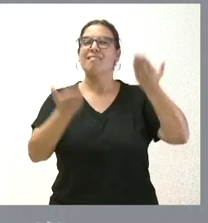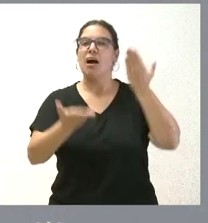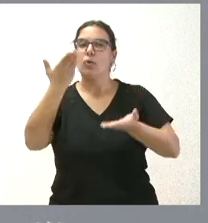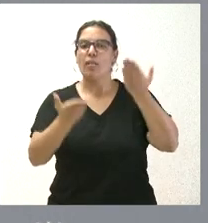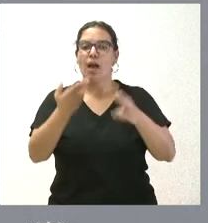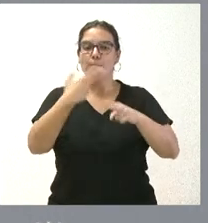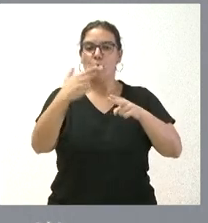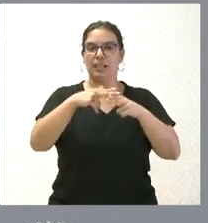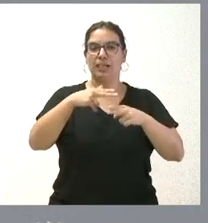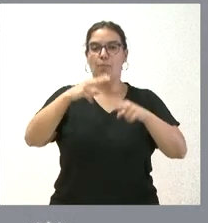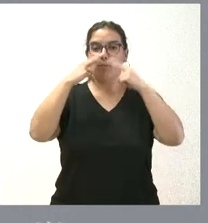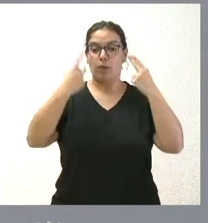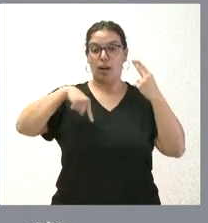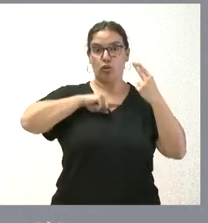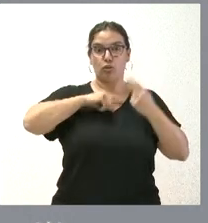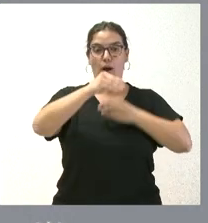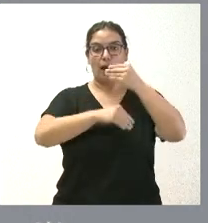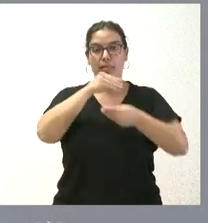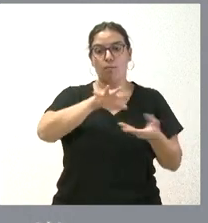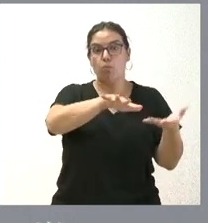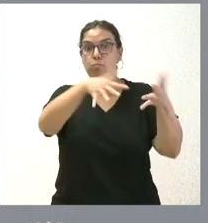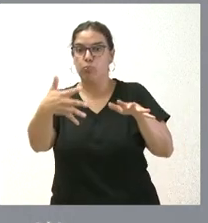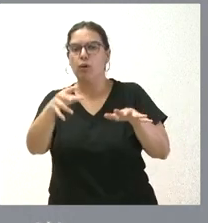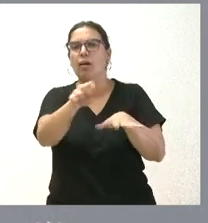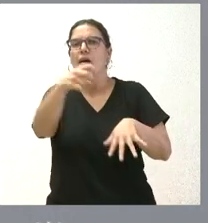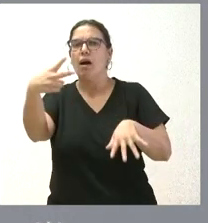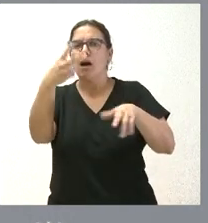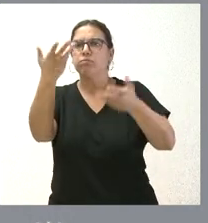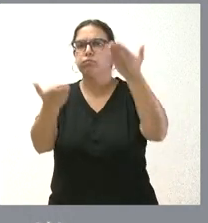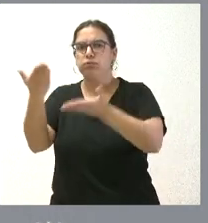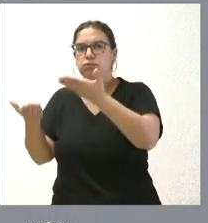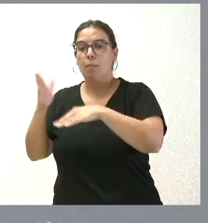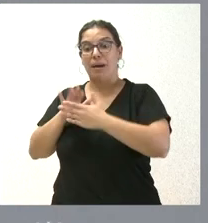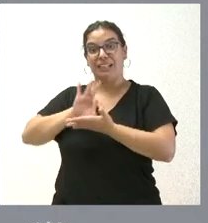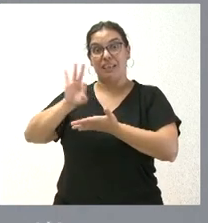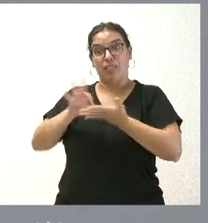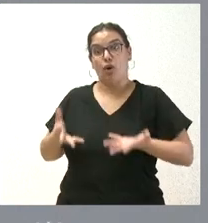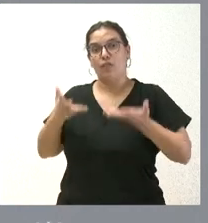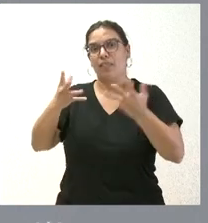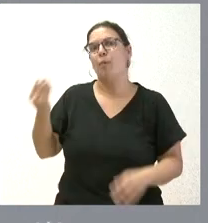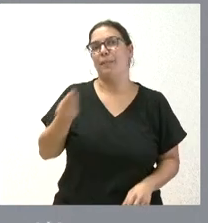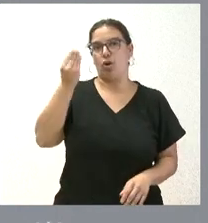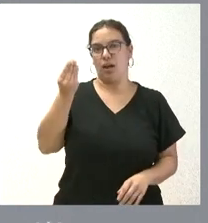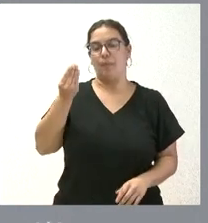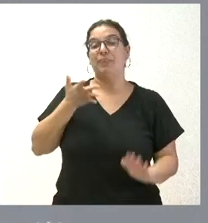las políticas públicas como instrumento innovador para mejorar la prestación de los servicios. Se trata de un doble objetivo,